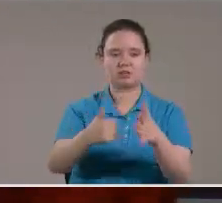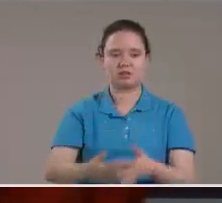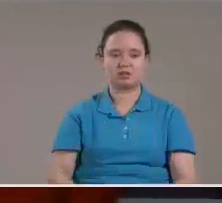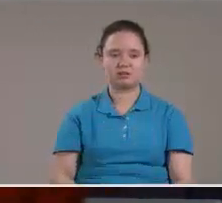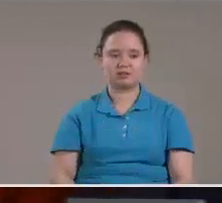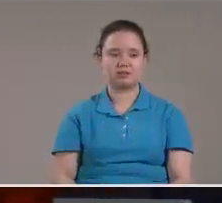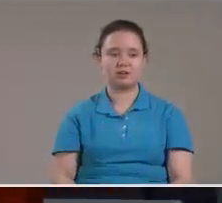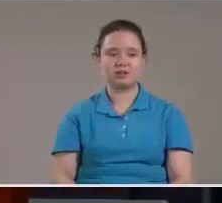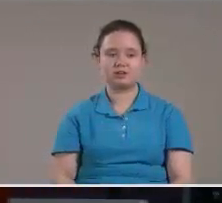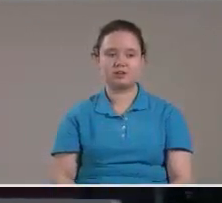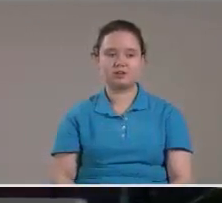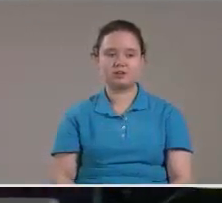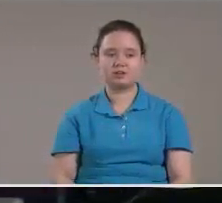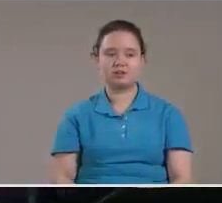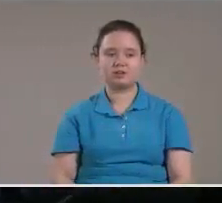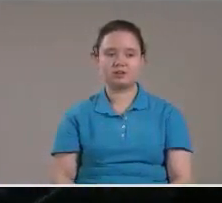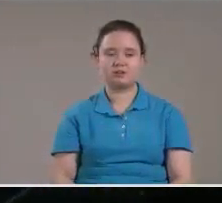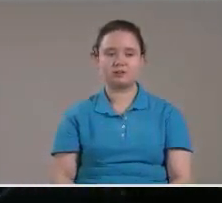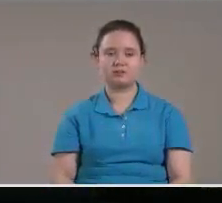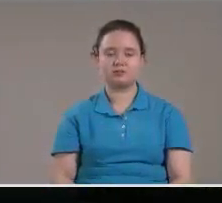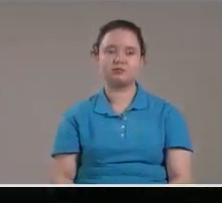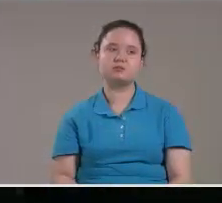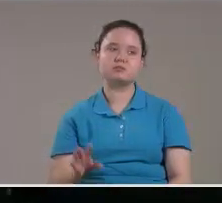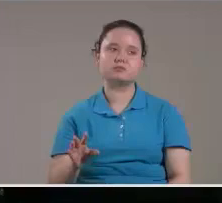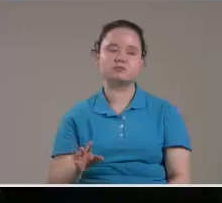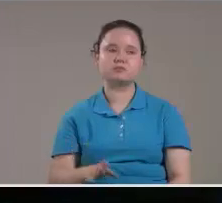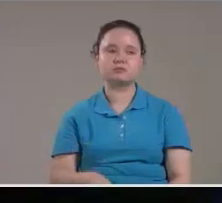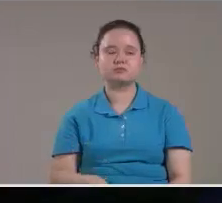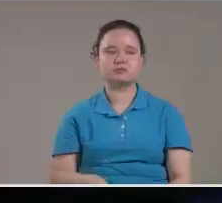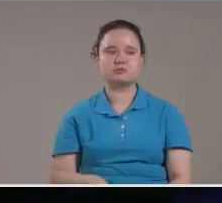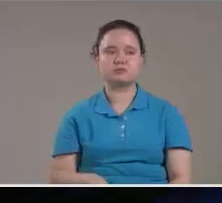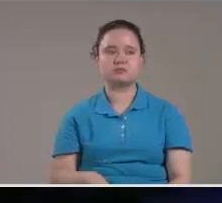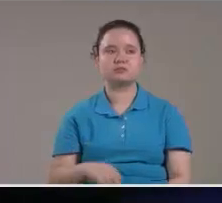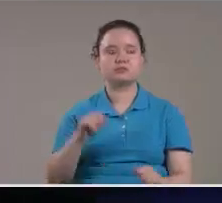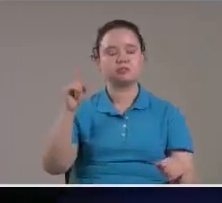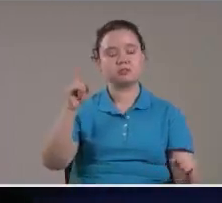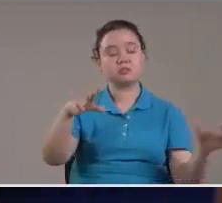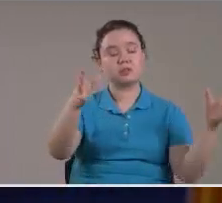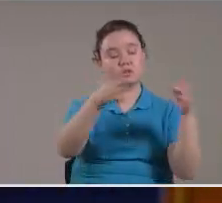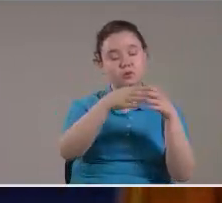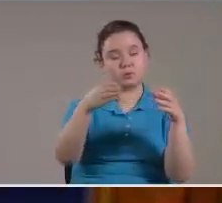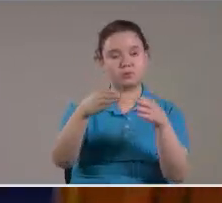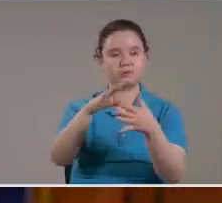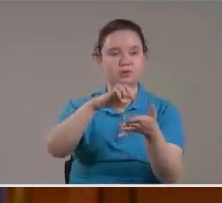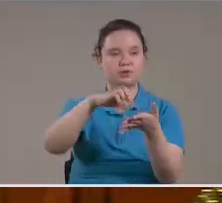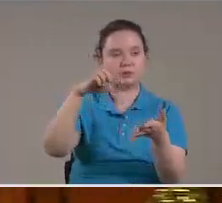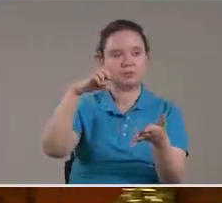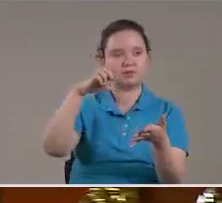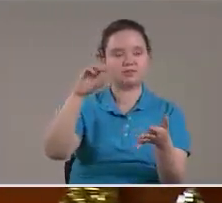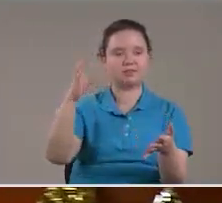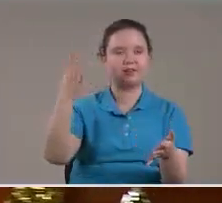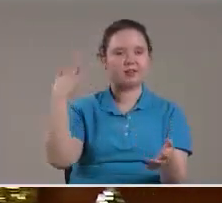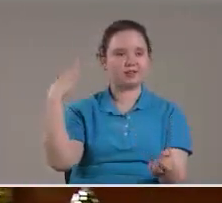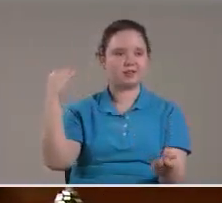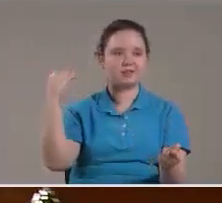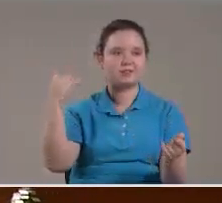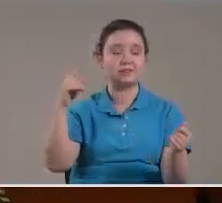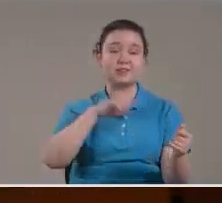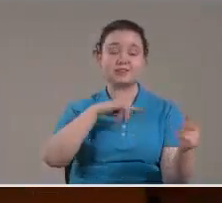Los Grandes Bloques De países Que antes Se llamaban No alineados